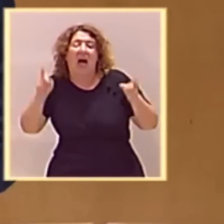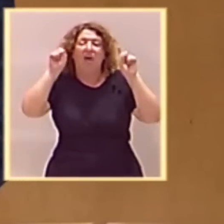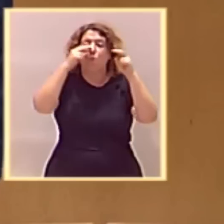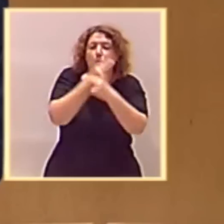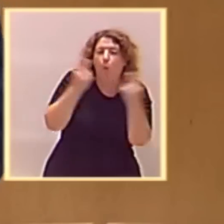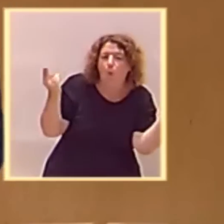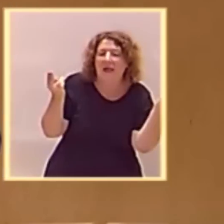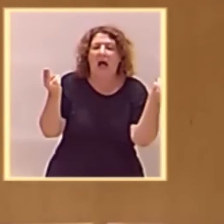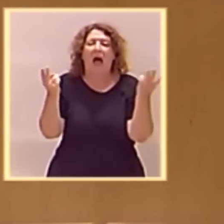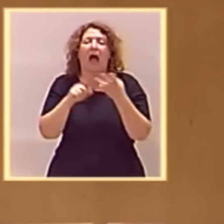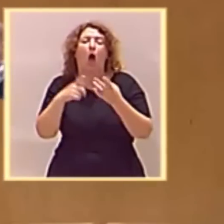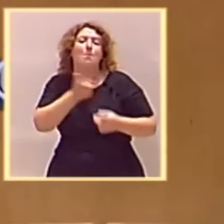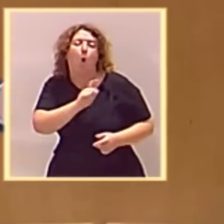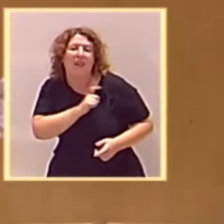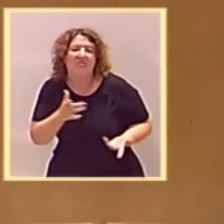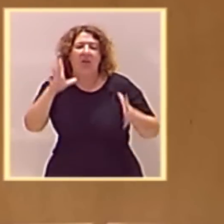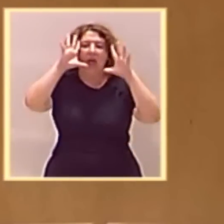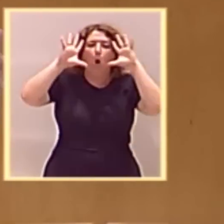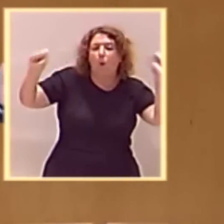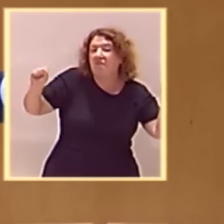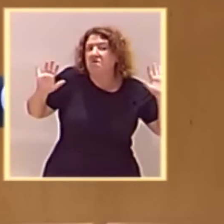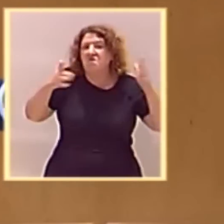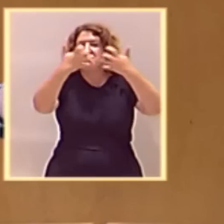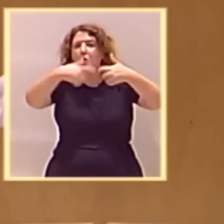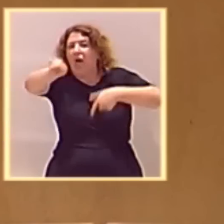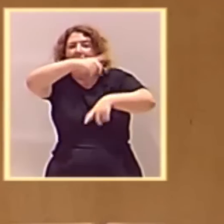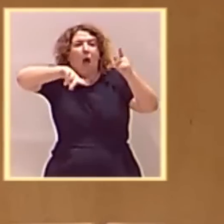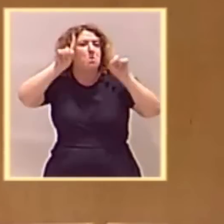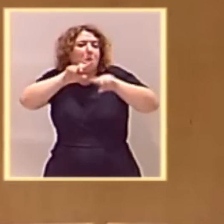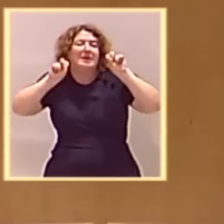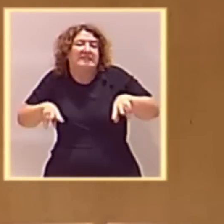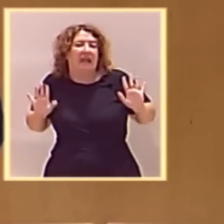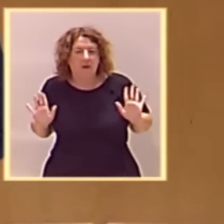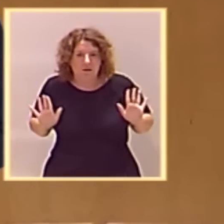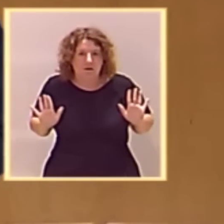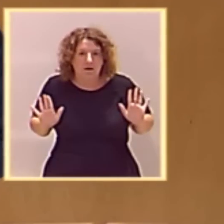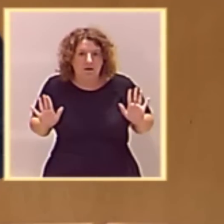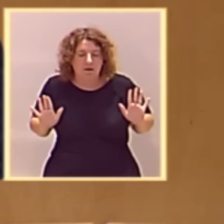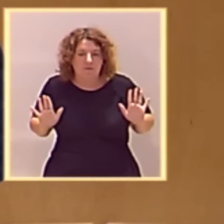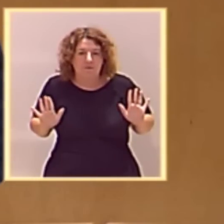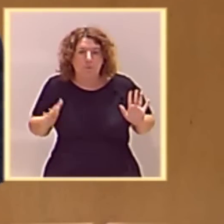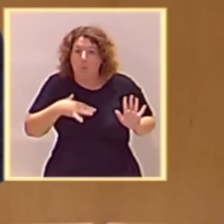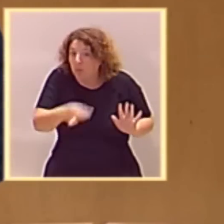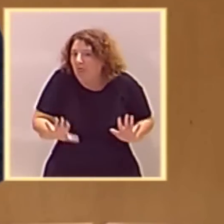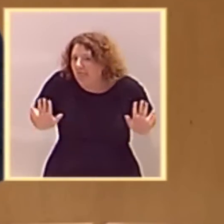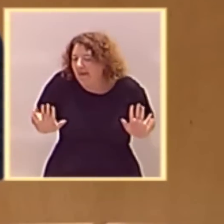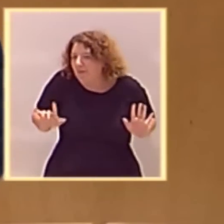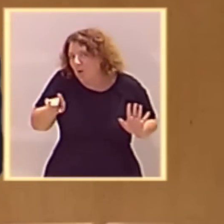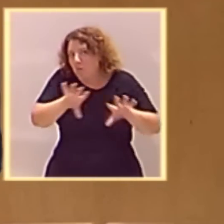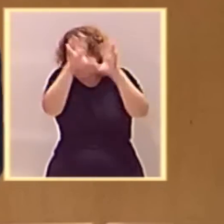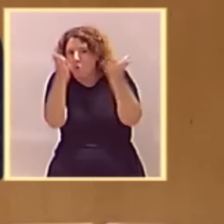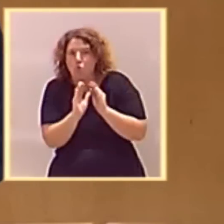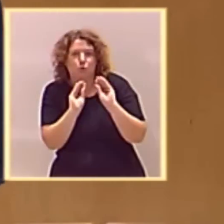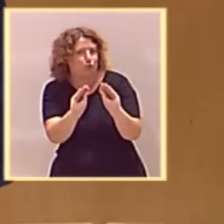pública, la policía, la guardia civil, funciona sin ningún problema. Pero tengo que decirle, señoría, que ese mundo